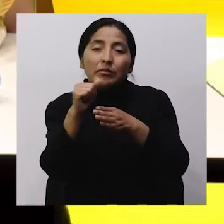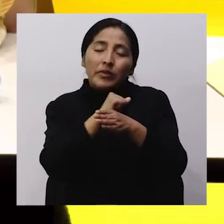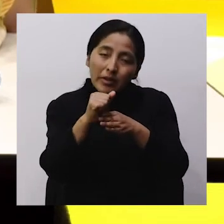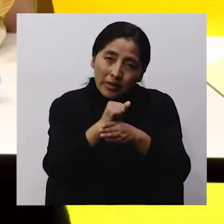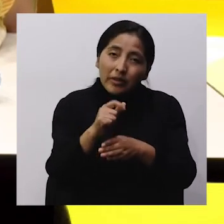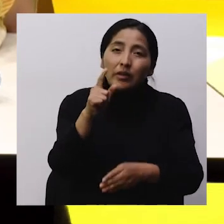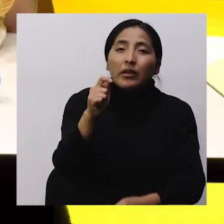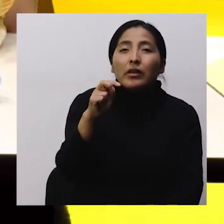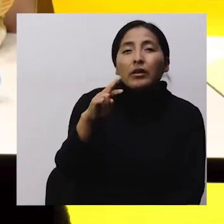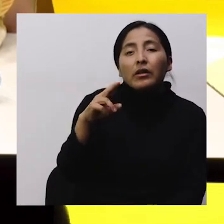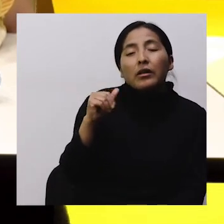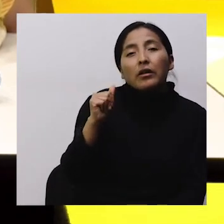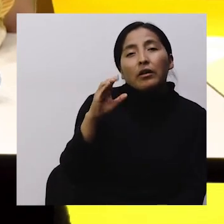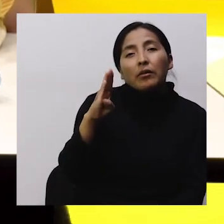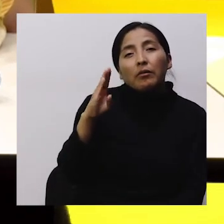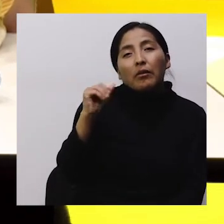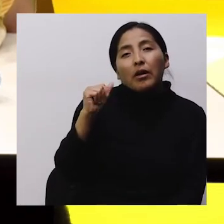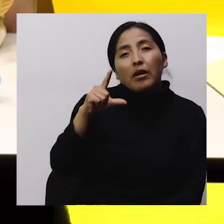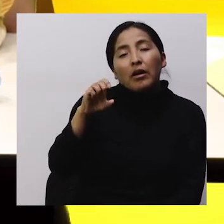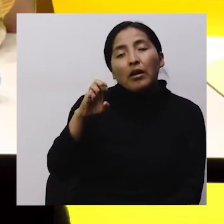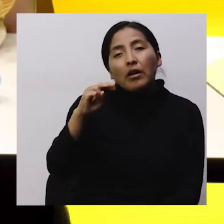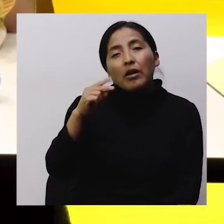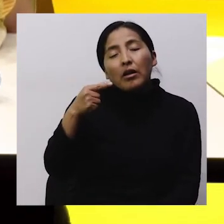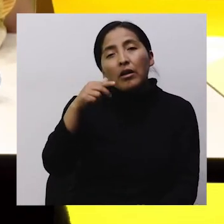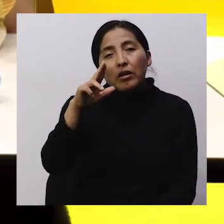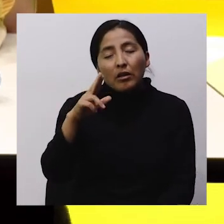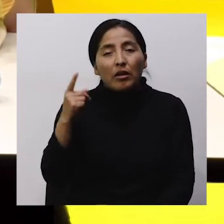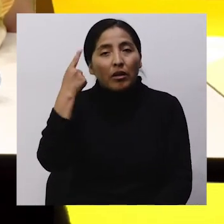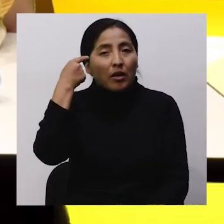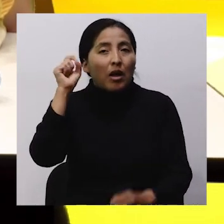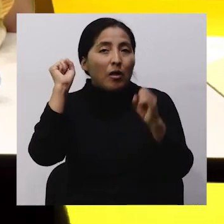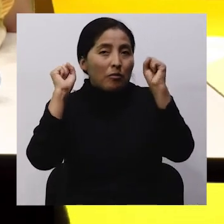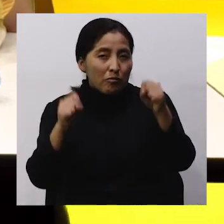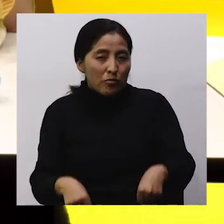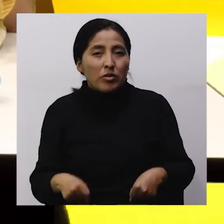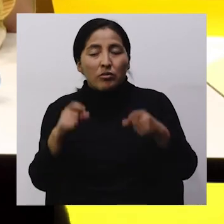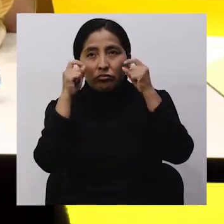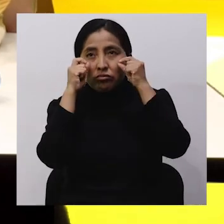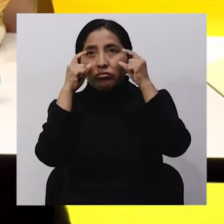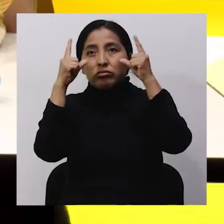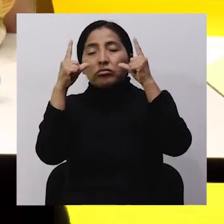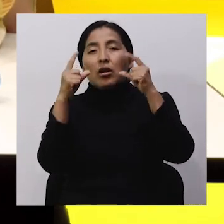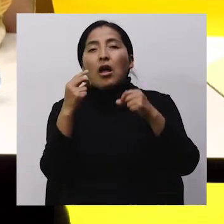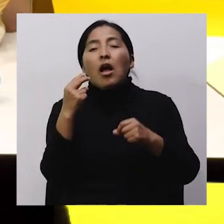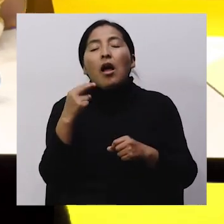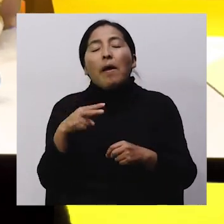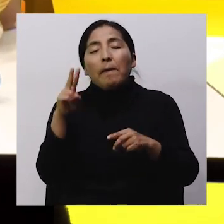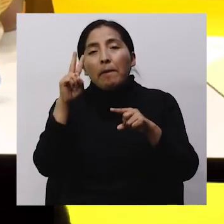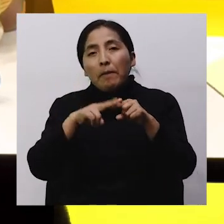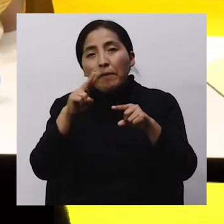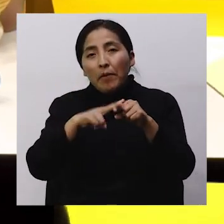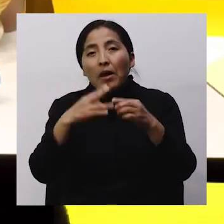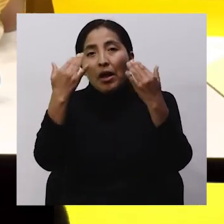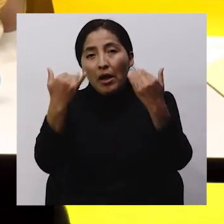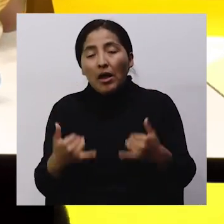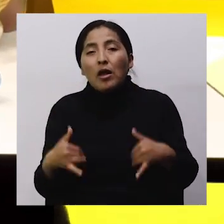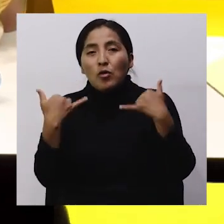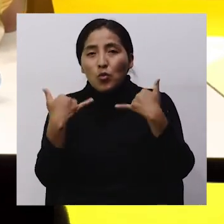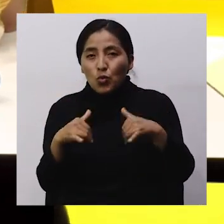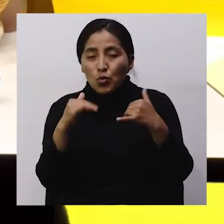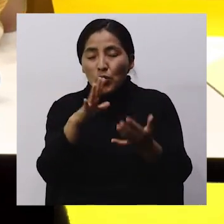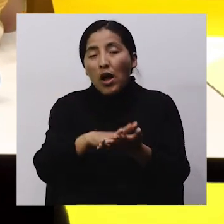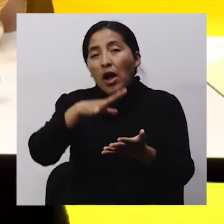chistes Para que podamos vocalizar Podamos despertar nuestra imaginación Nuestra creatividad Y eso es importante Entonces jugamos Y